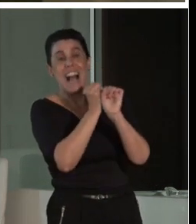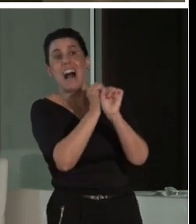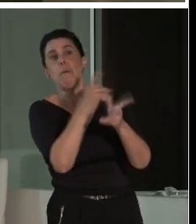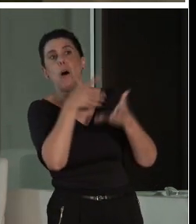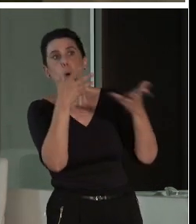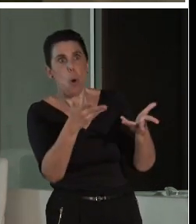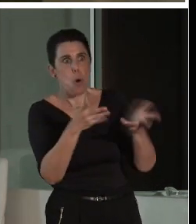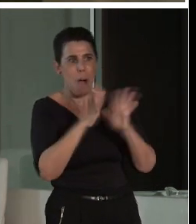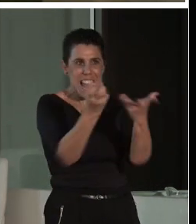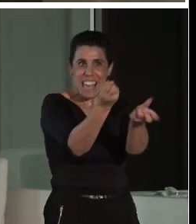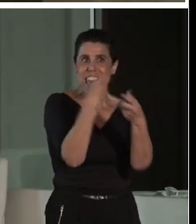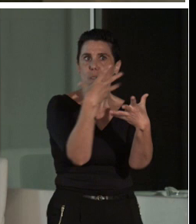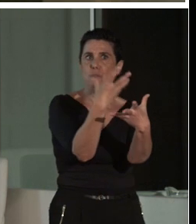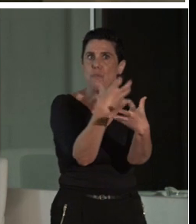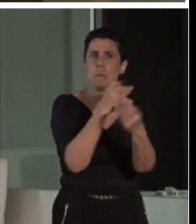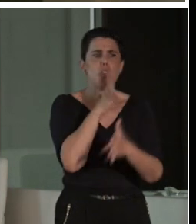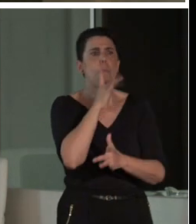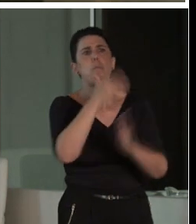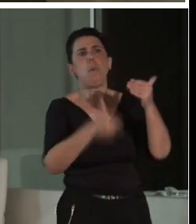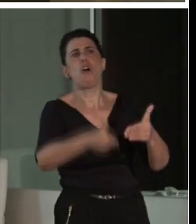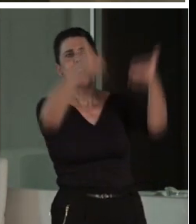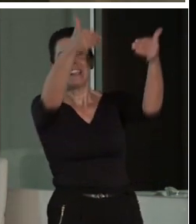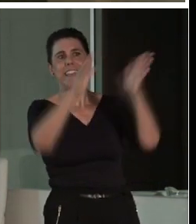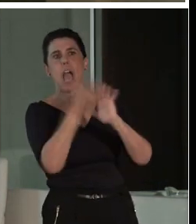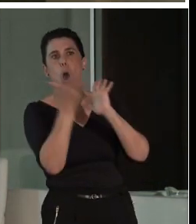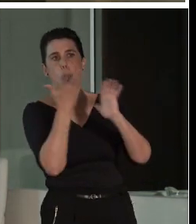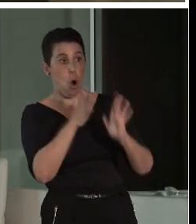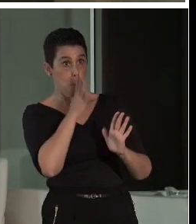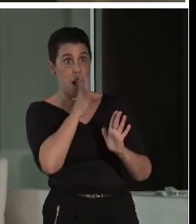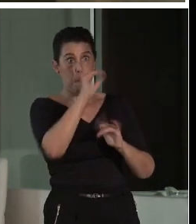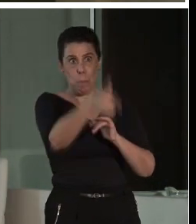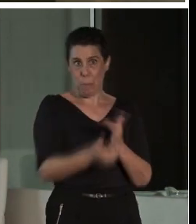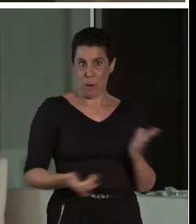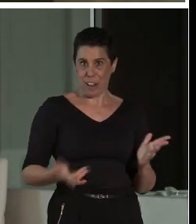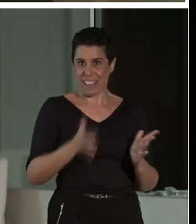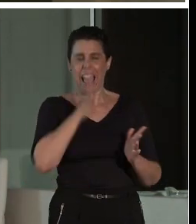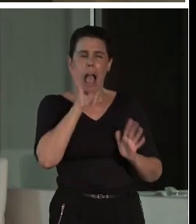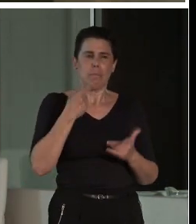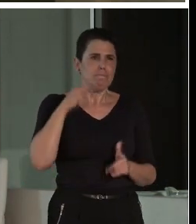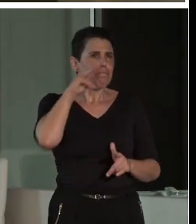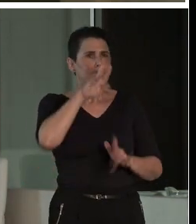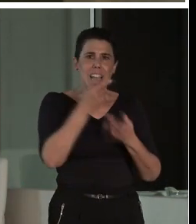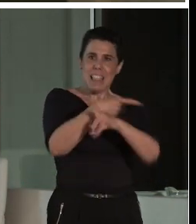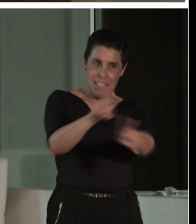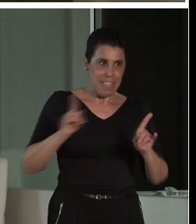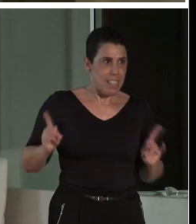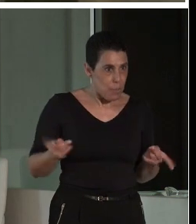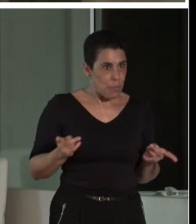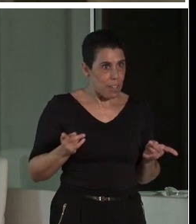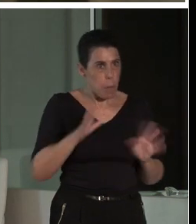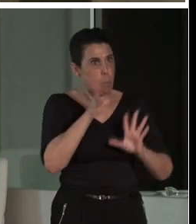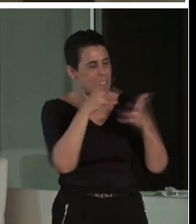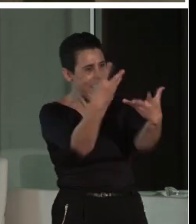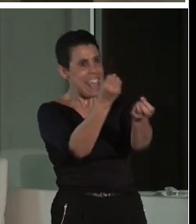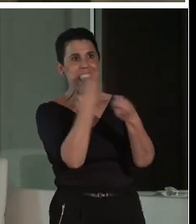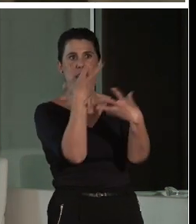donde yo te estoy haciendo que empatices con esas vallas. Ya esa valla no es un elemento que te molesta para hacerte la foto de